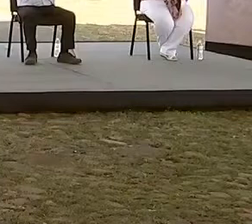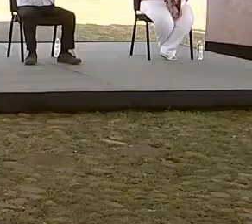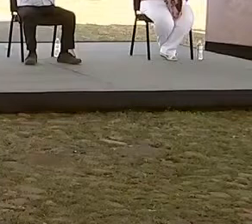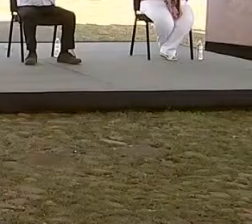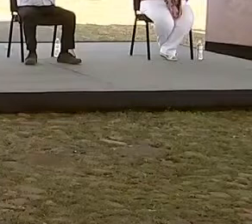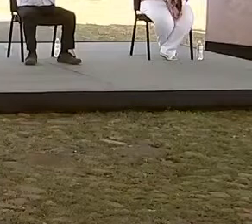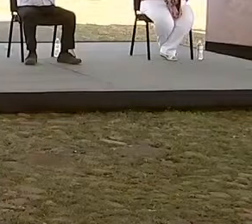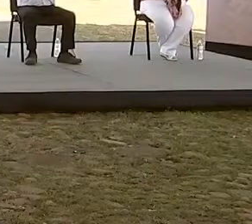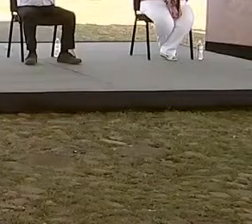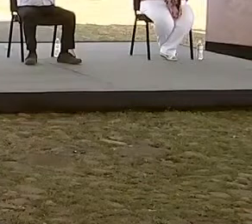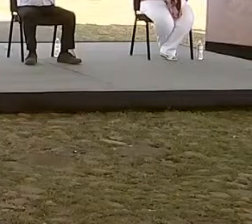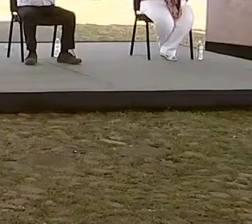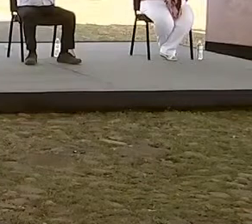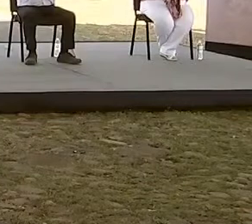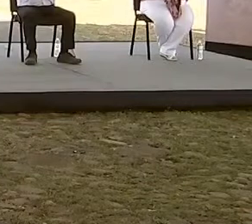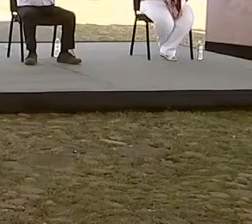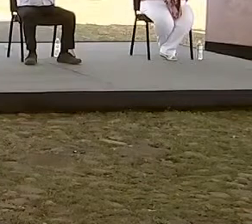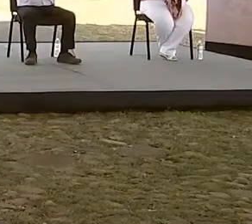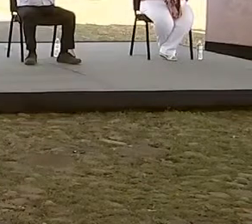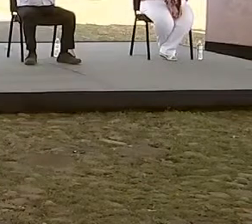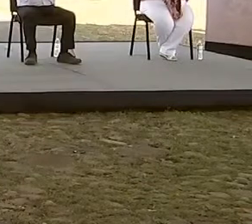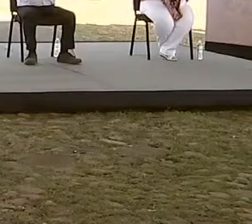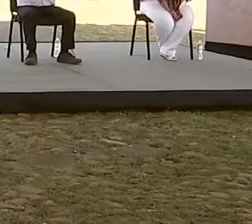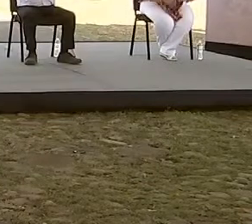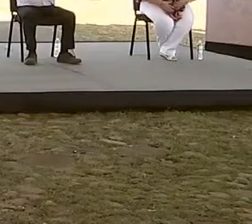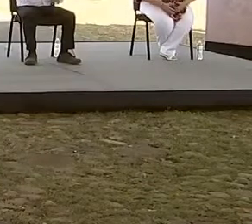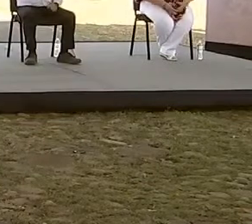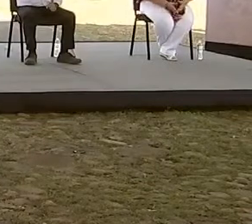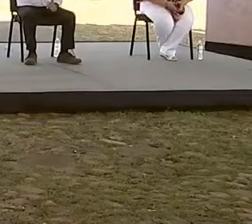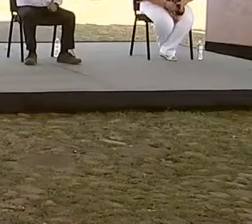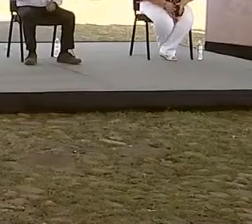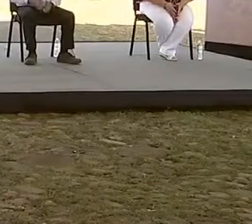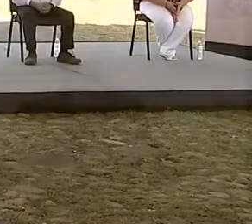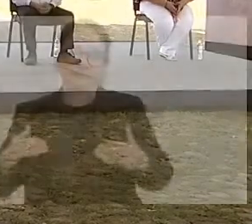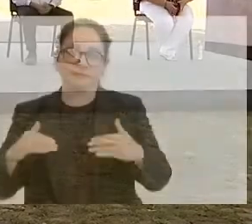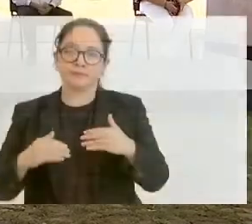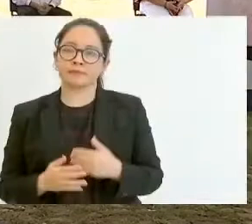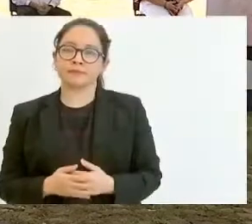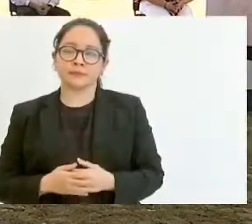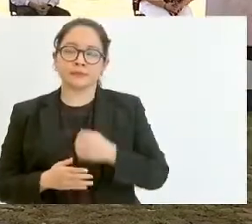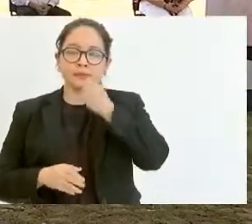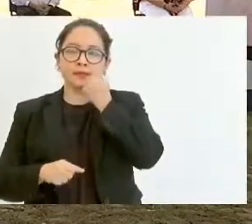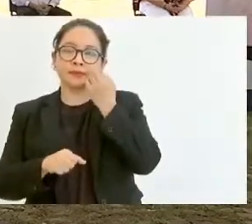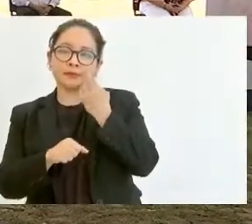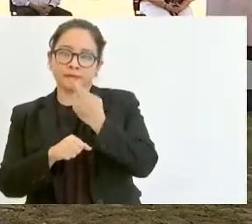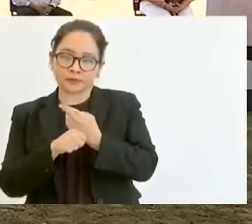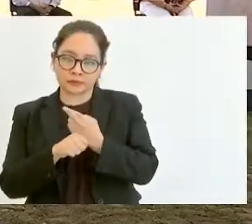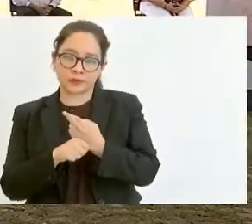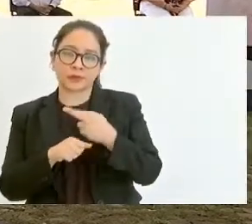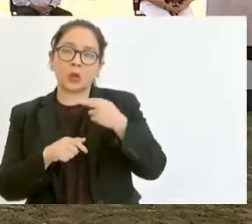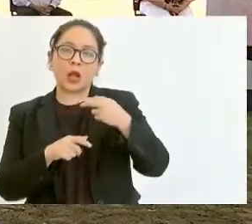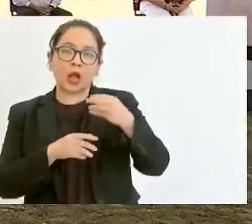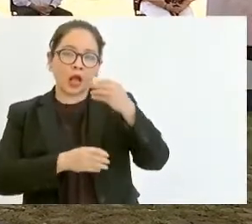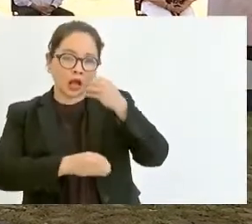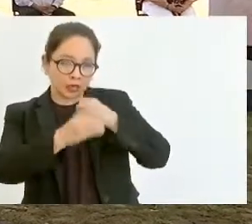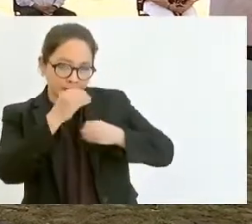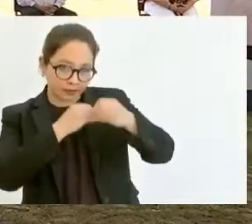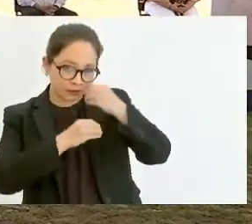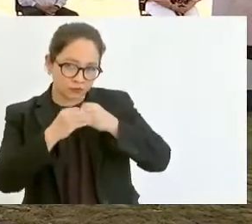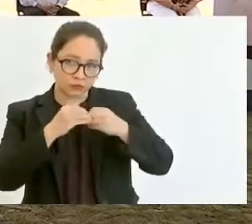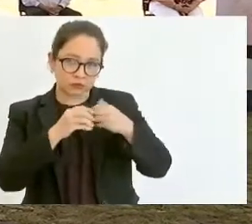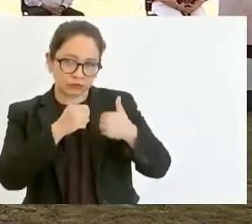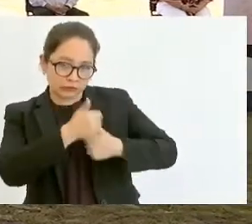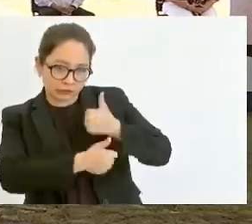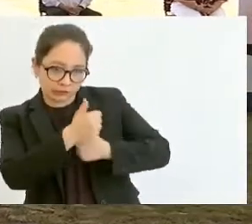Aplausos Procedemos con las palabras del Subsecretario de Alimentación y Competitividad de la Secretaría de